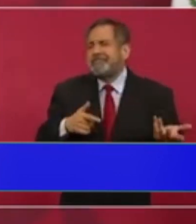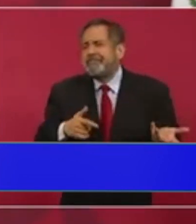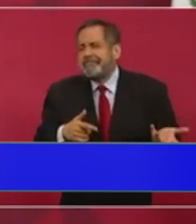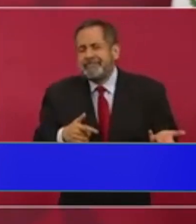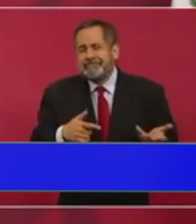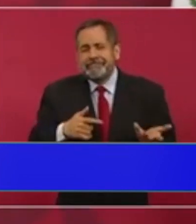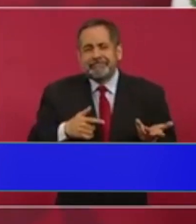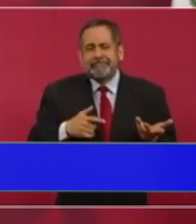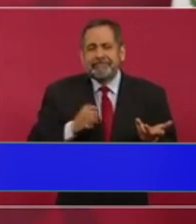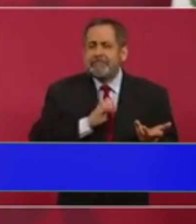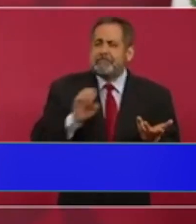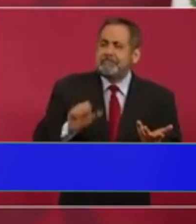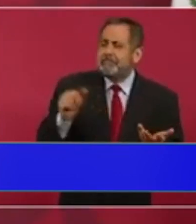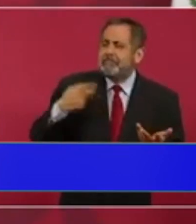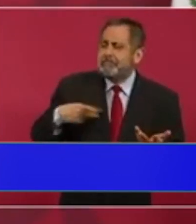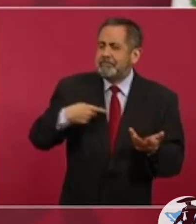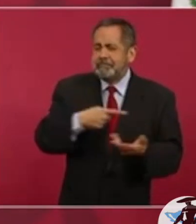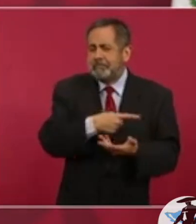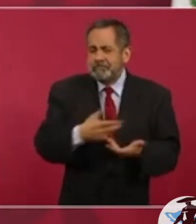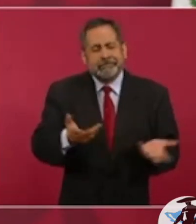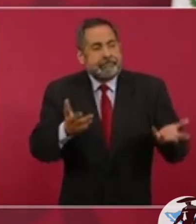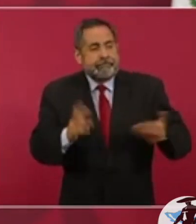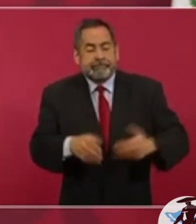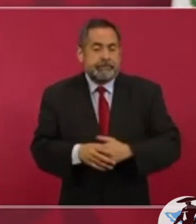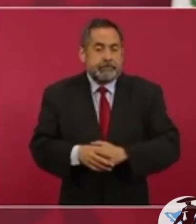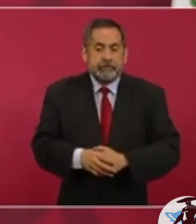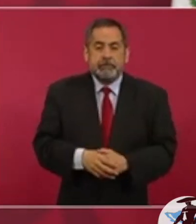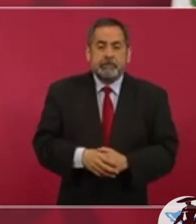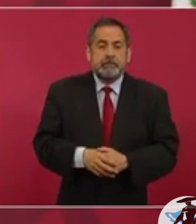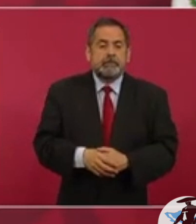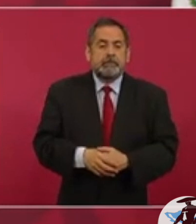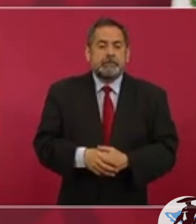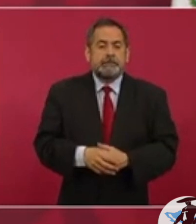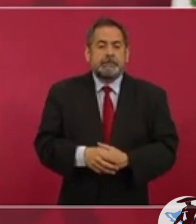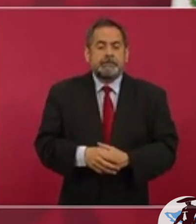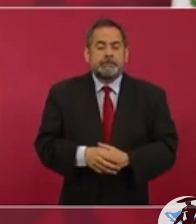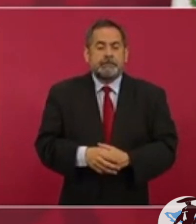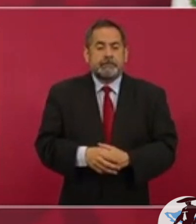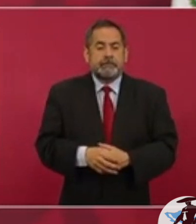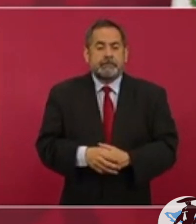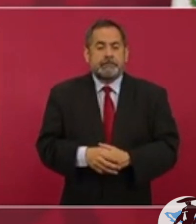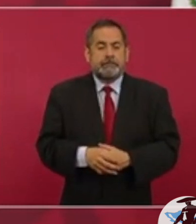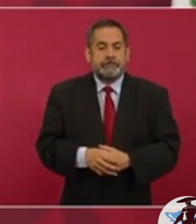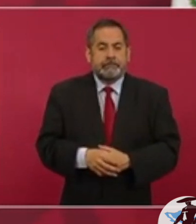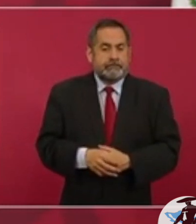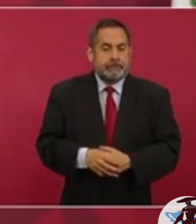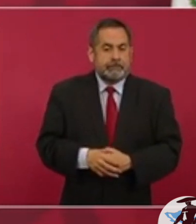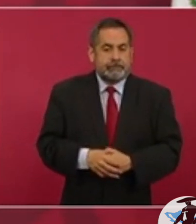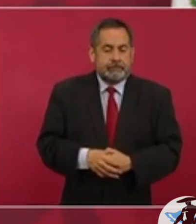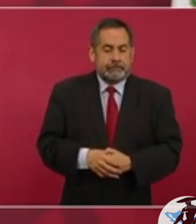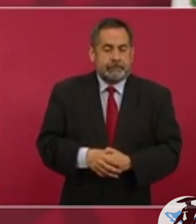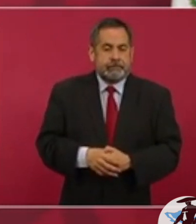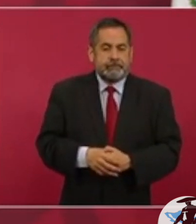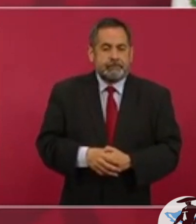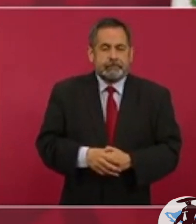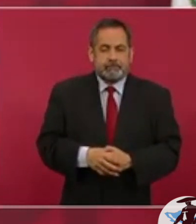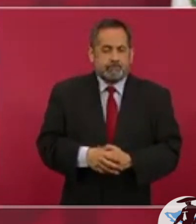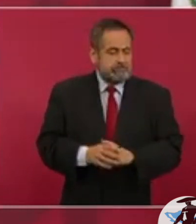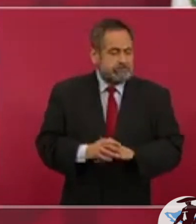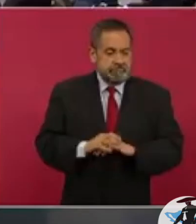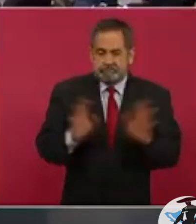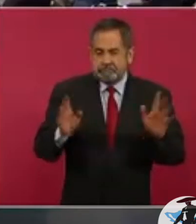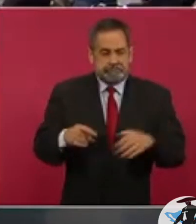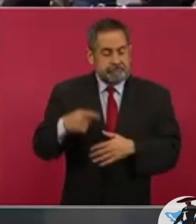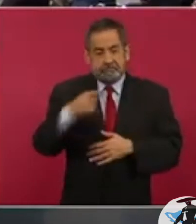va a ser